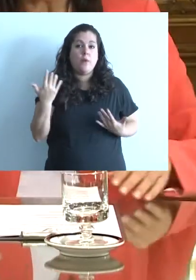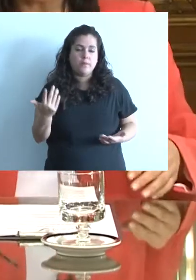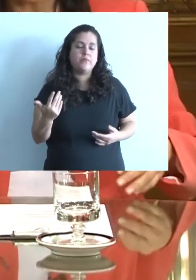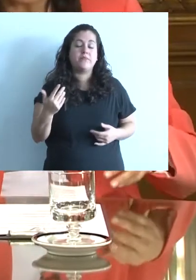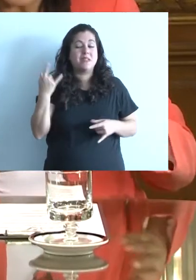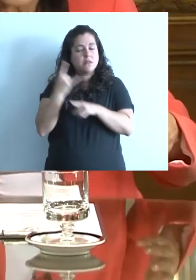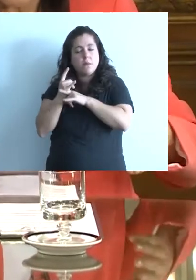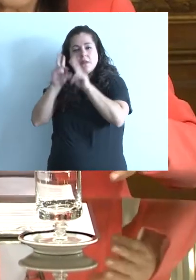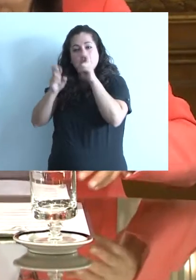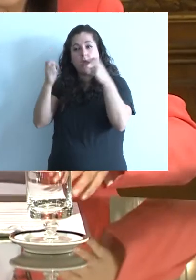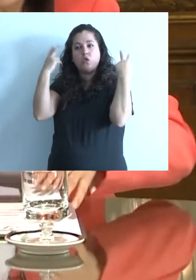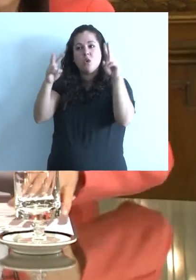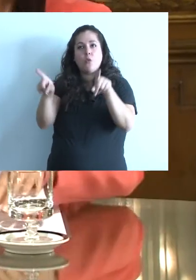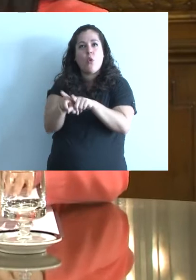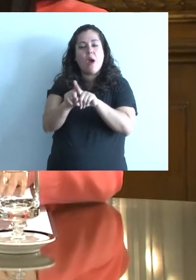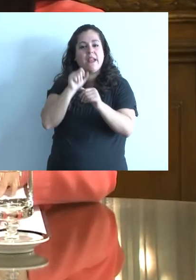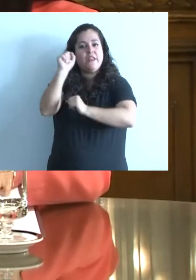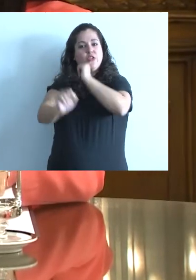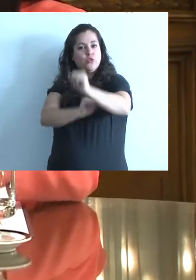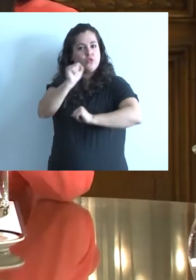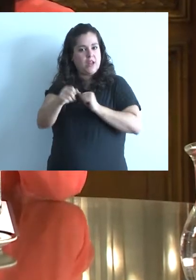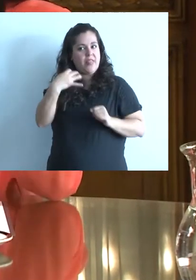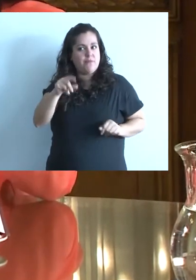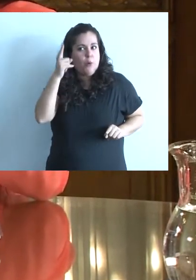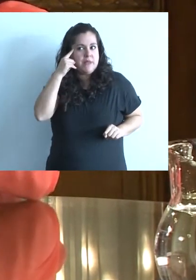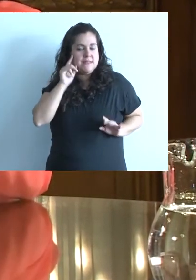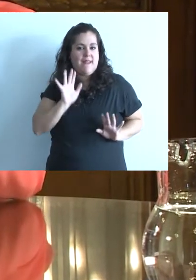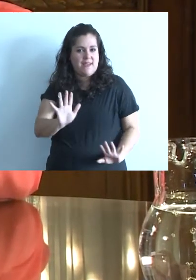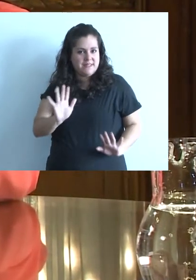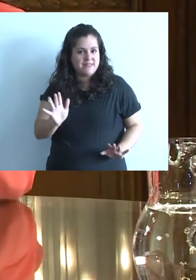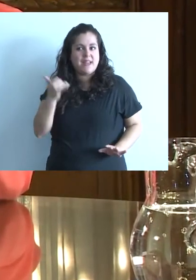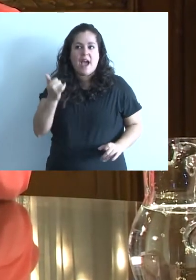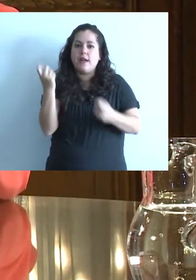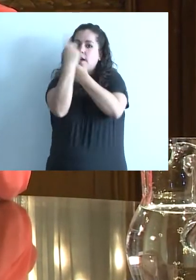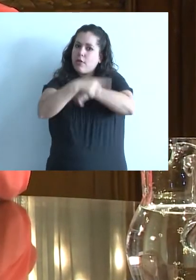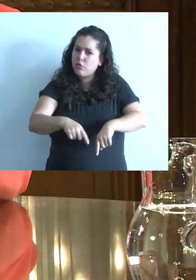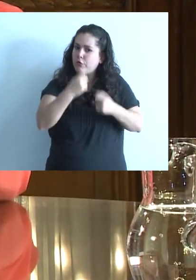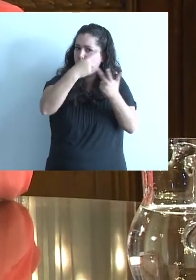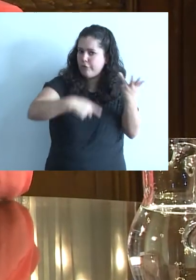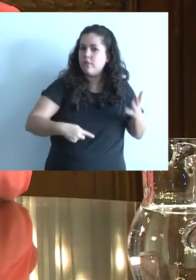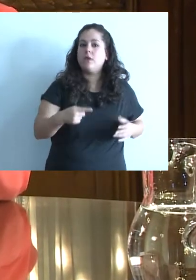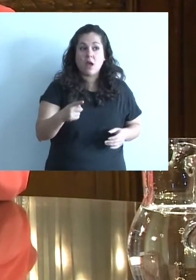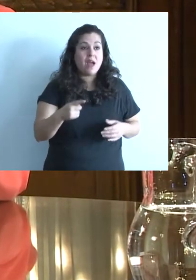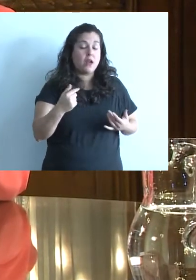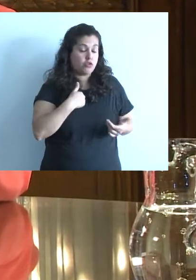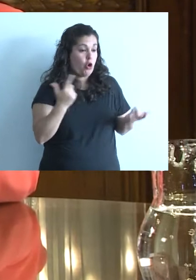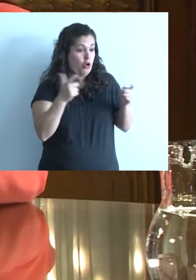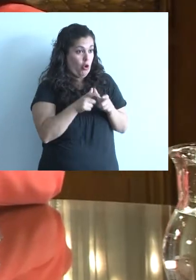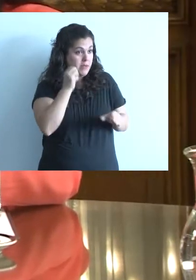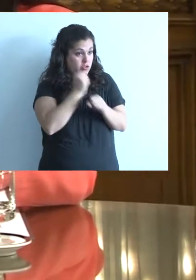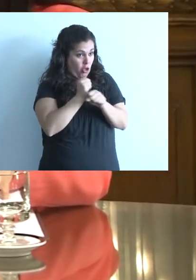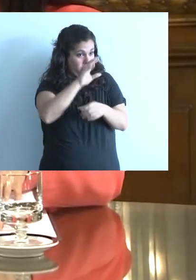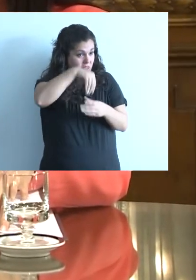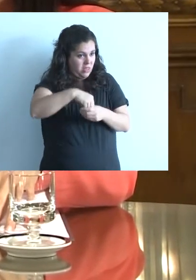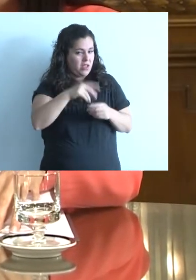Por cierto, el turismo es siempre, además, es una industria, hay que pensarla de esa manera, genera recursos, claro. Vos sabés que estamos en la Comisión de